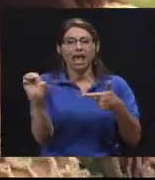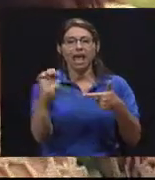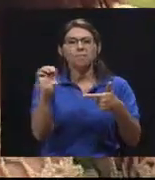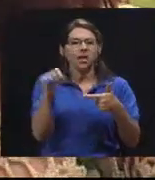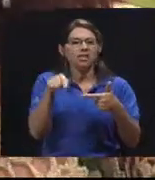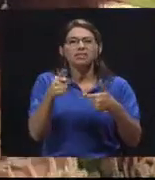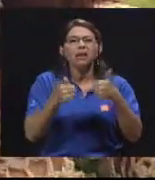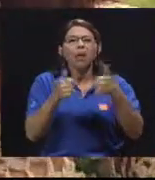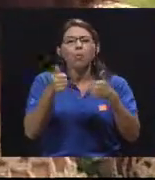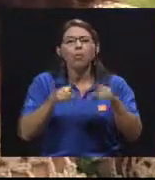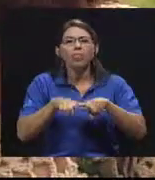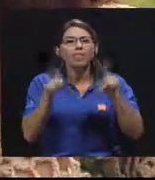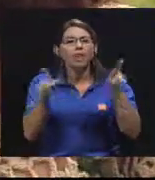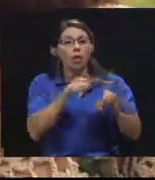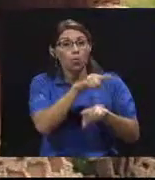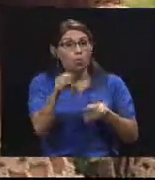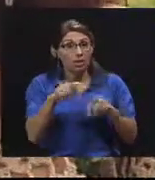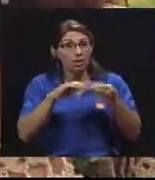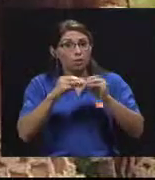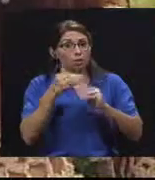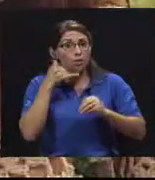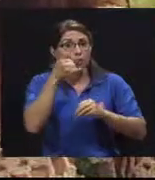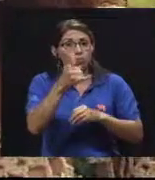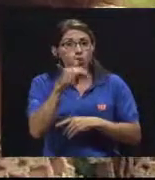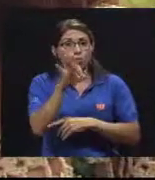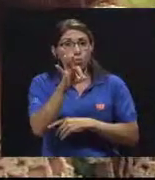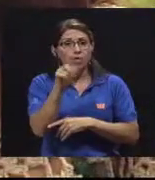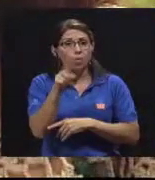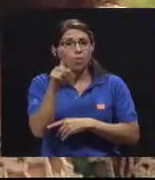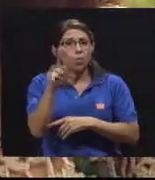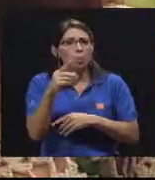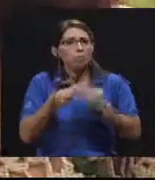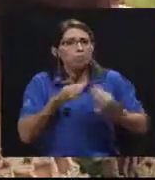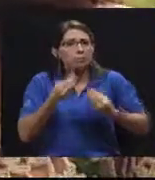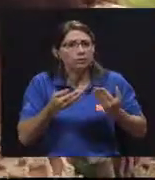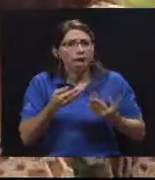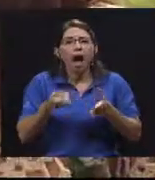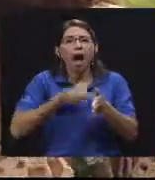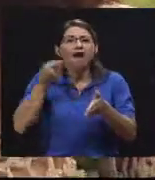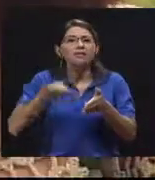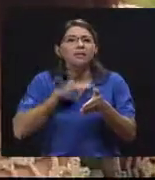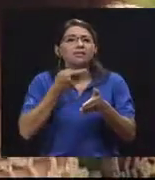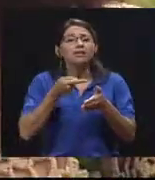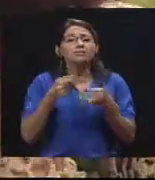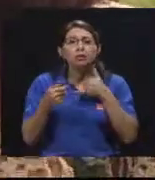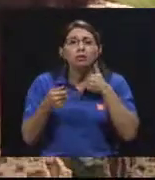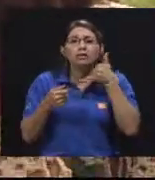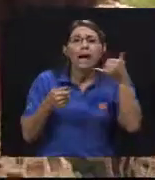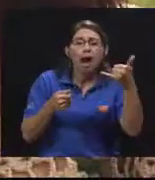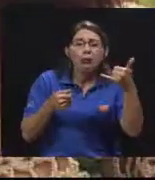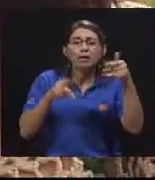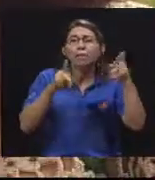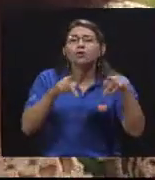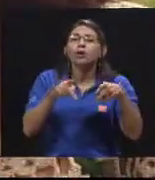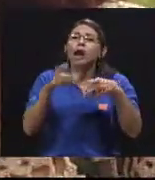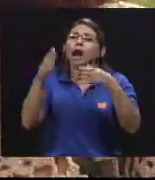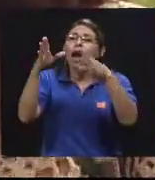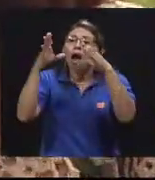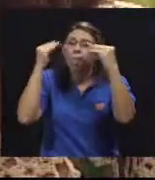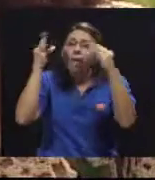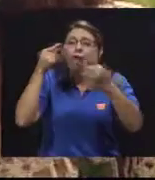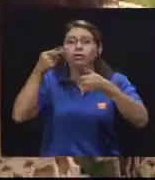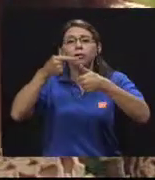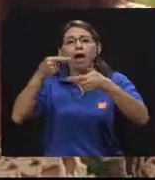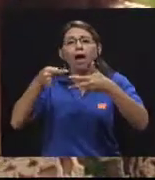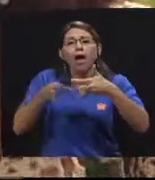todavía. ¿Cómo lo catalogan ustedes en el sistema de emergencia 911? Porque a veces piden muchos datos, uno llama, ¿verdad? Y hay que dar